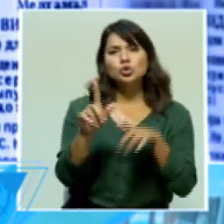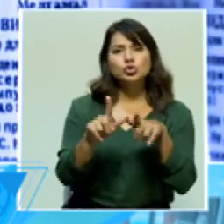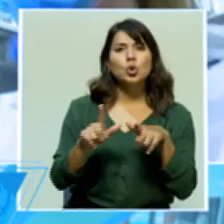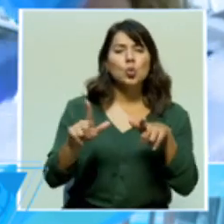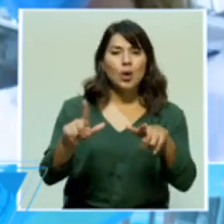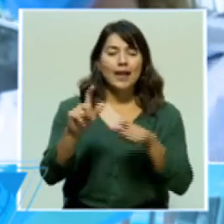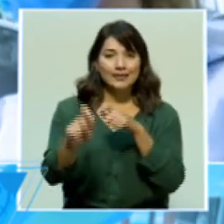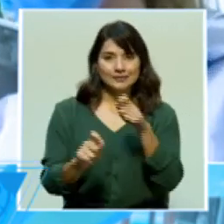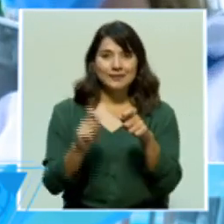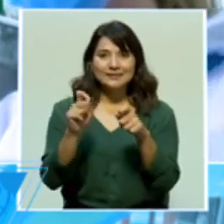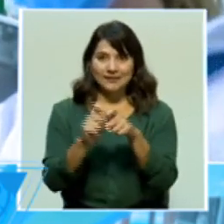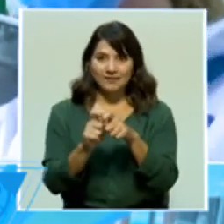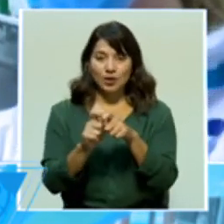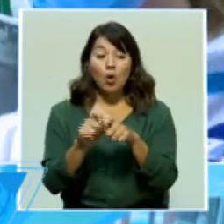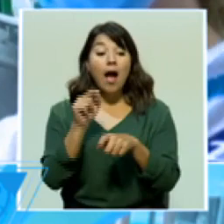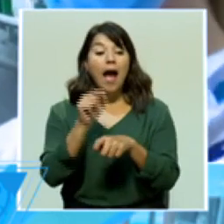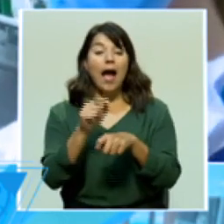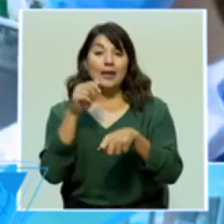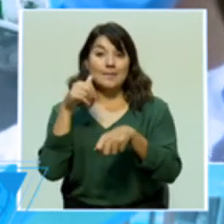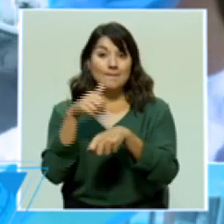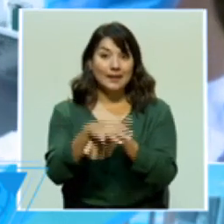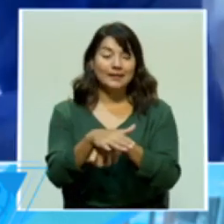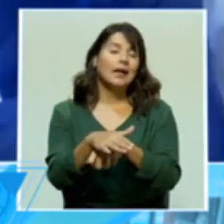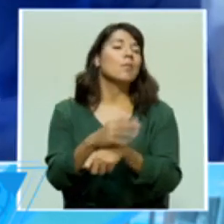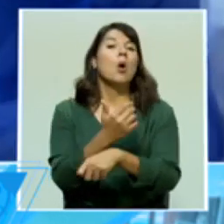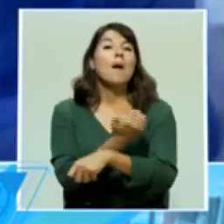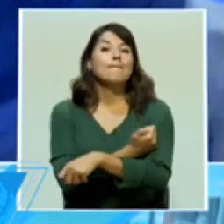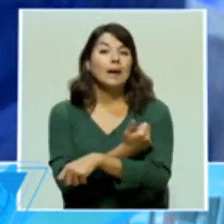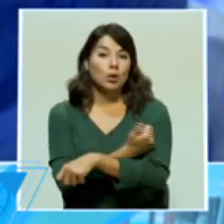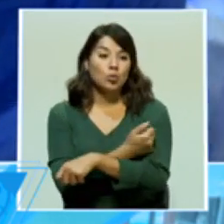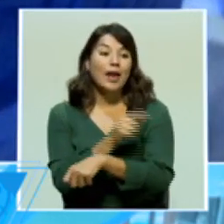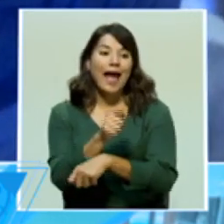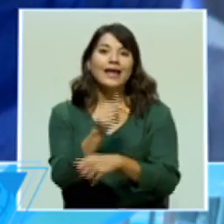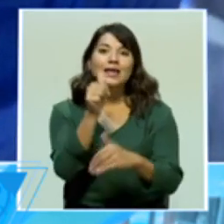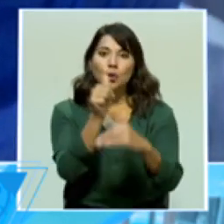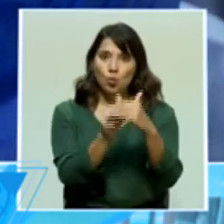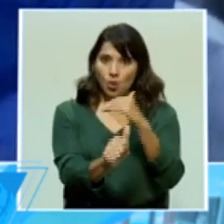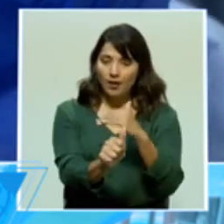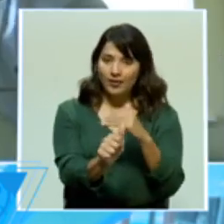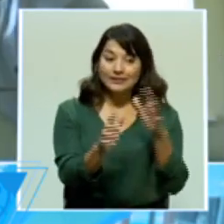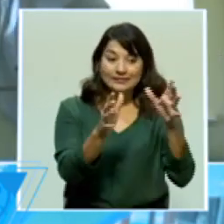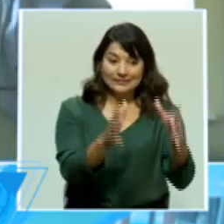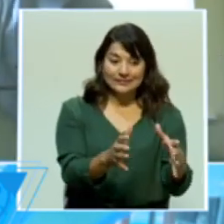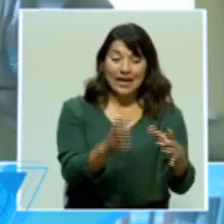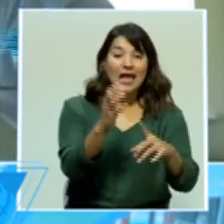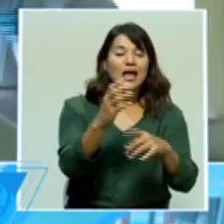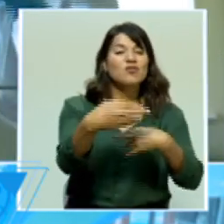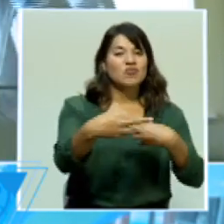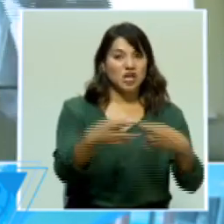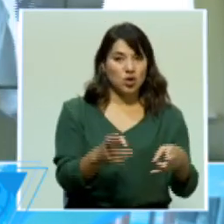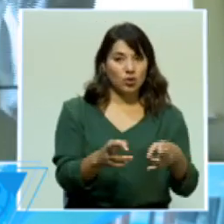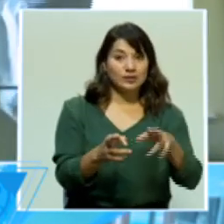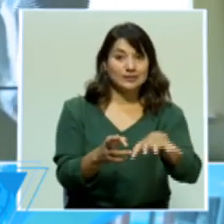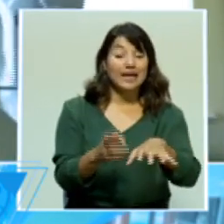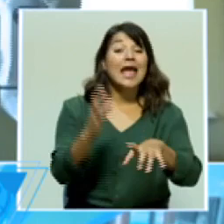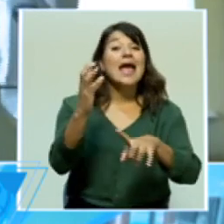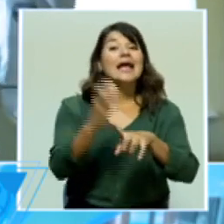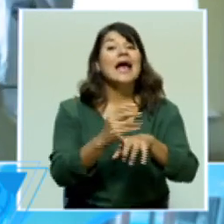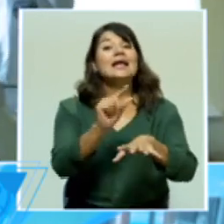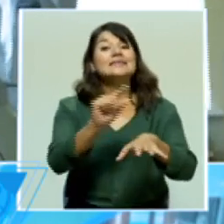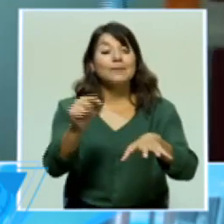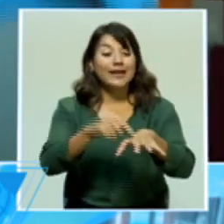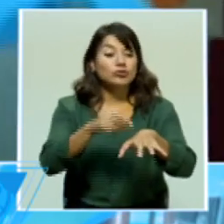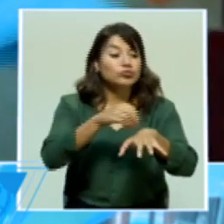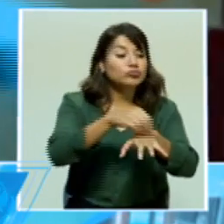donde se recibirían las vacunas, se haría la custodia ahí y, semanalmente, este, se